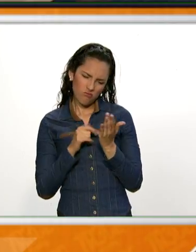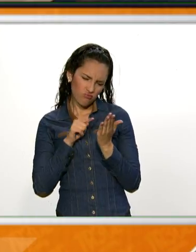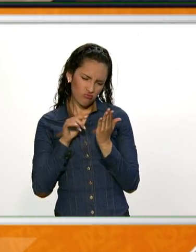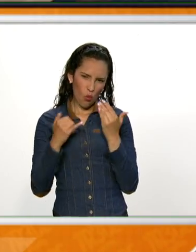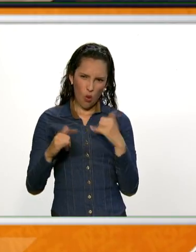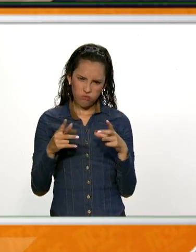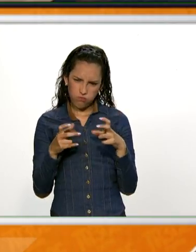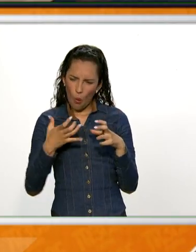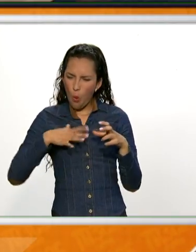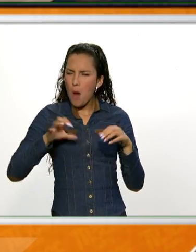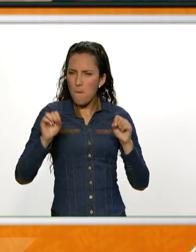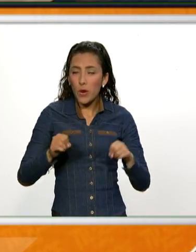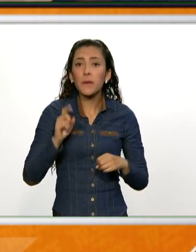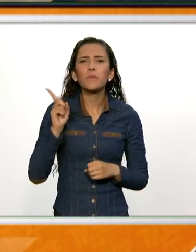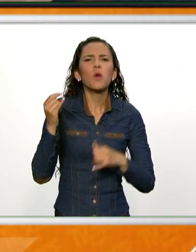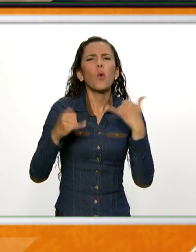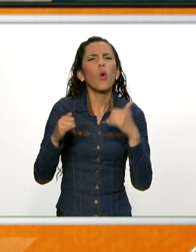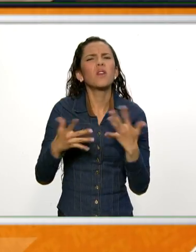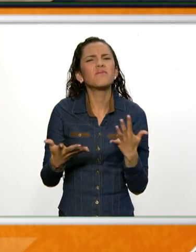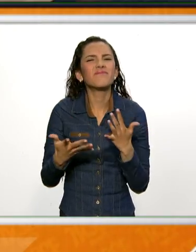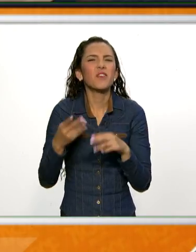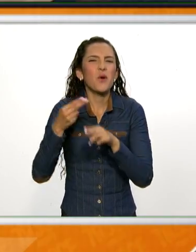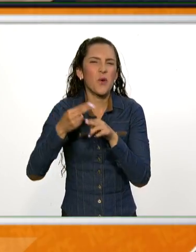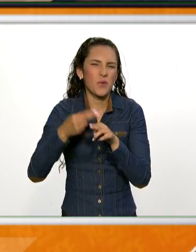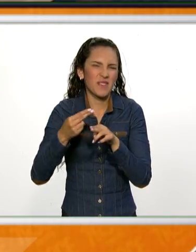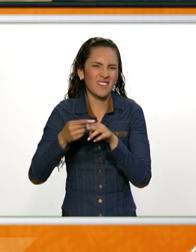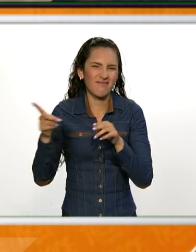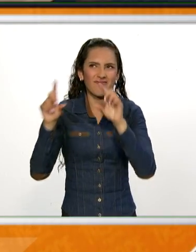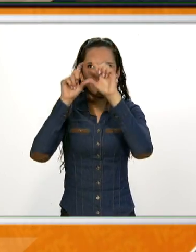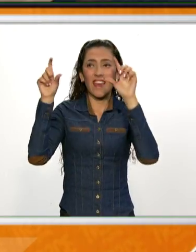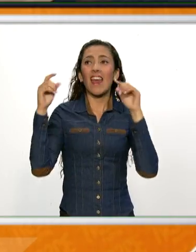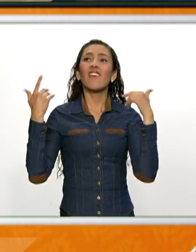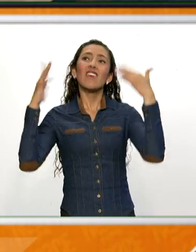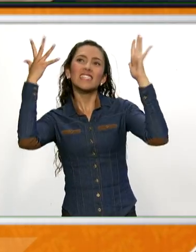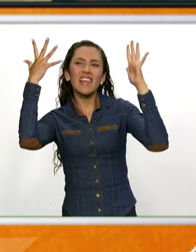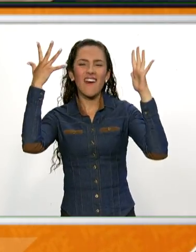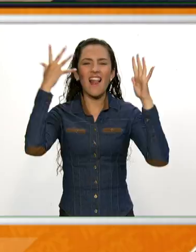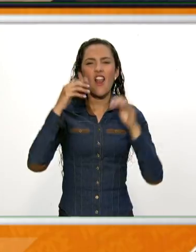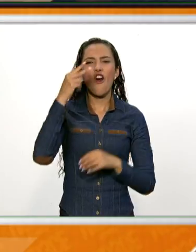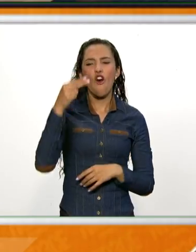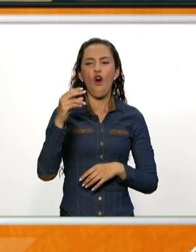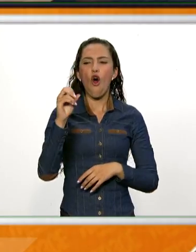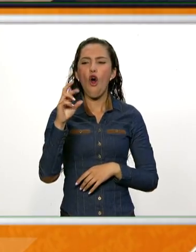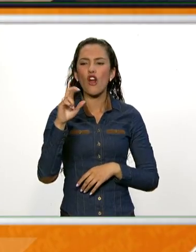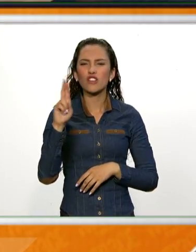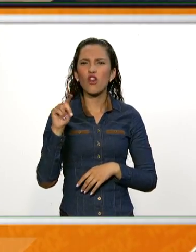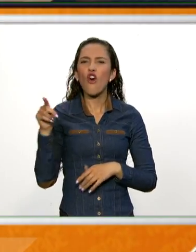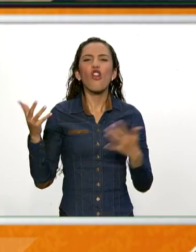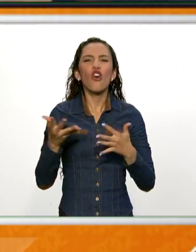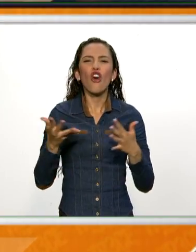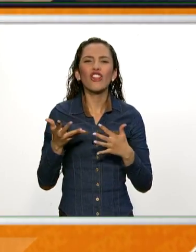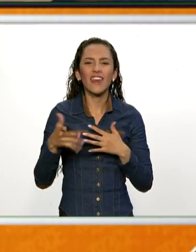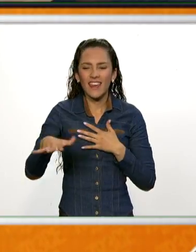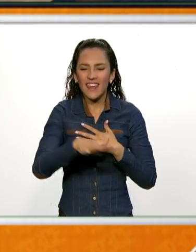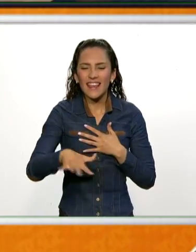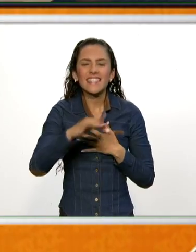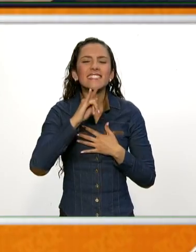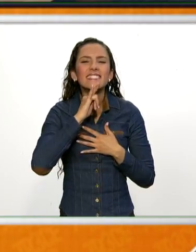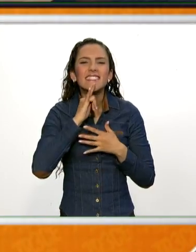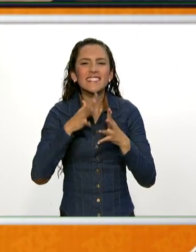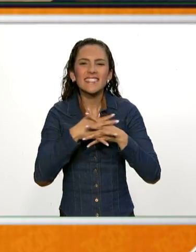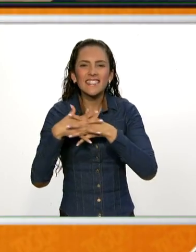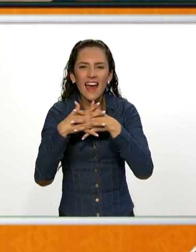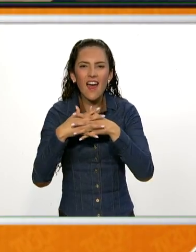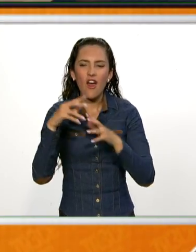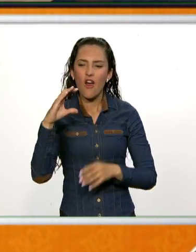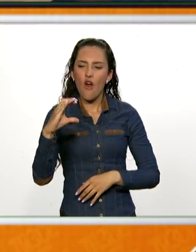de esta saga, un juego en torno a un festival ficticio llamado Horizon Festival, en Colorado, Estados Unidos, con gran variedad